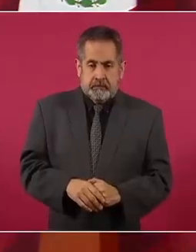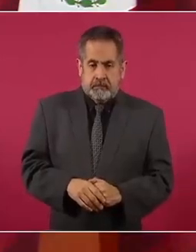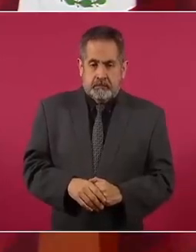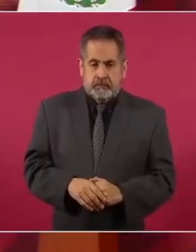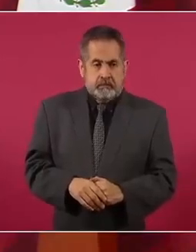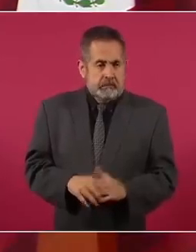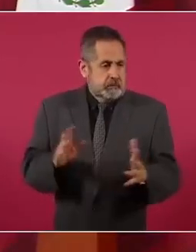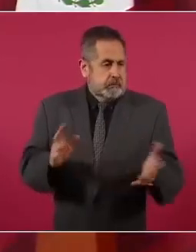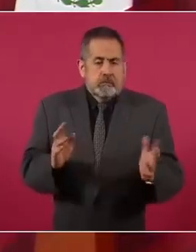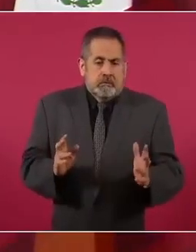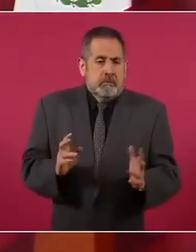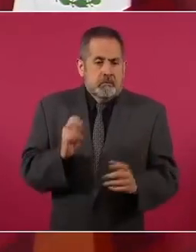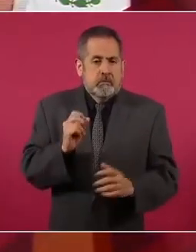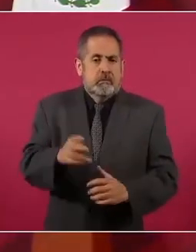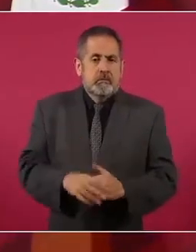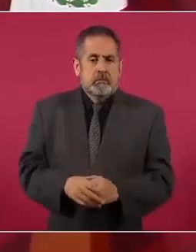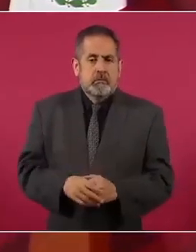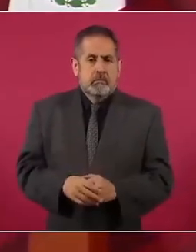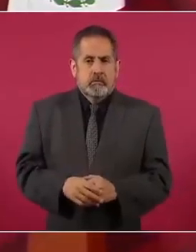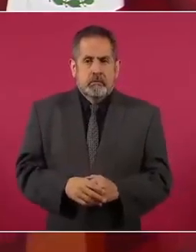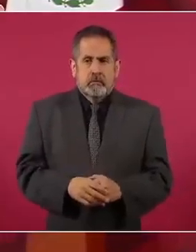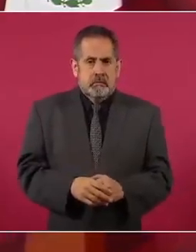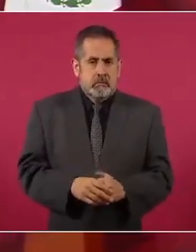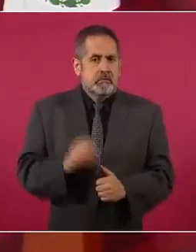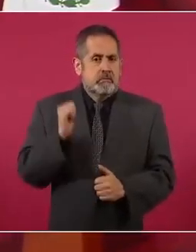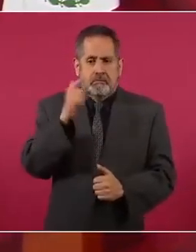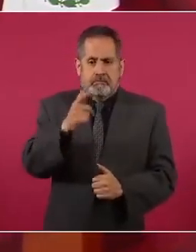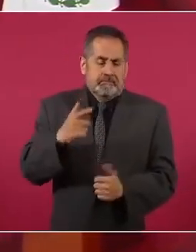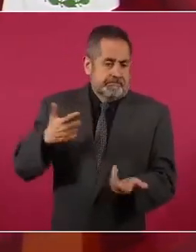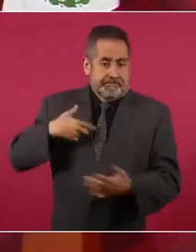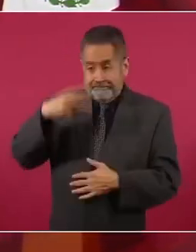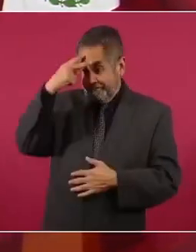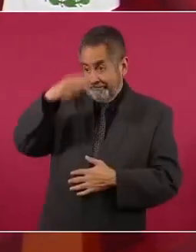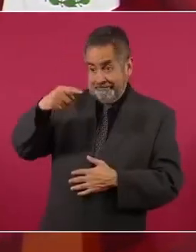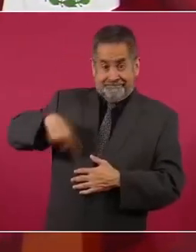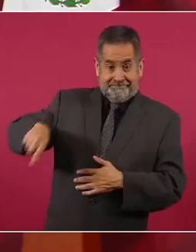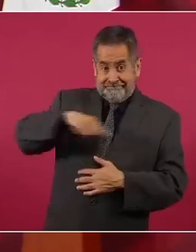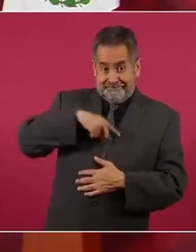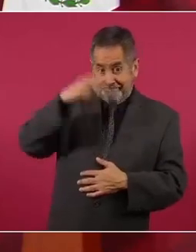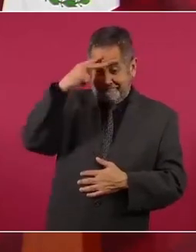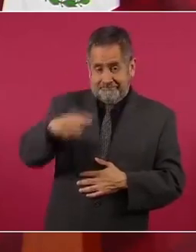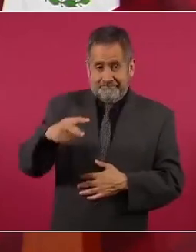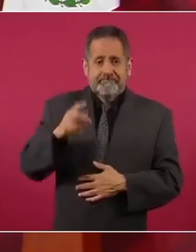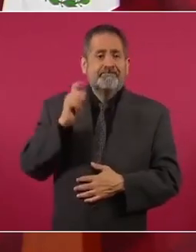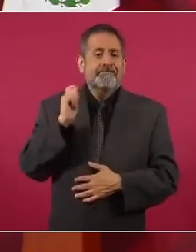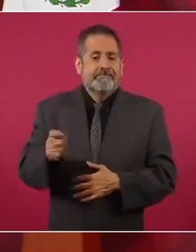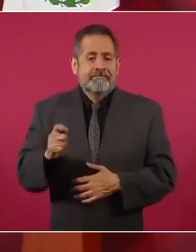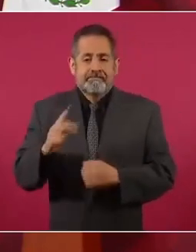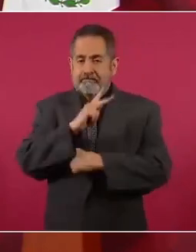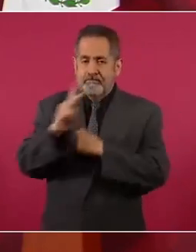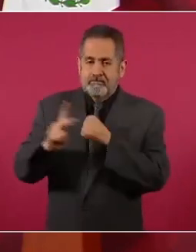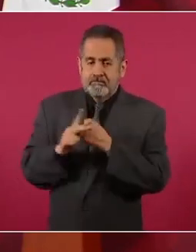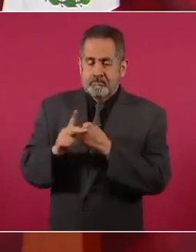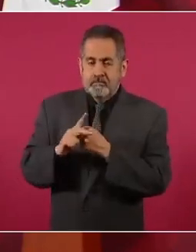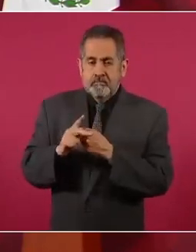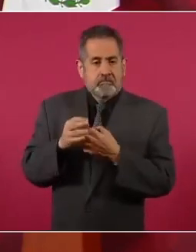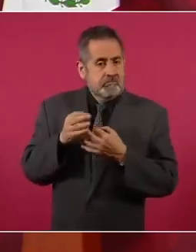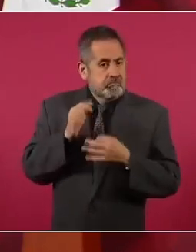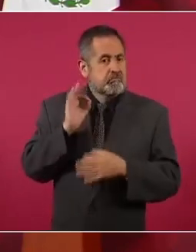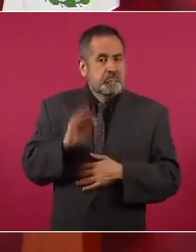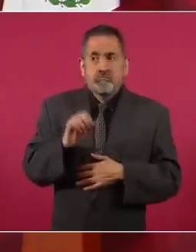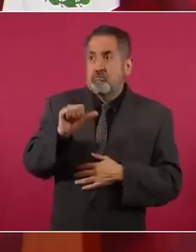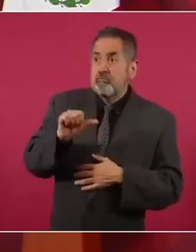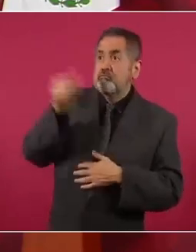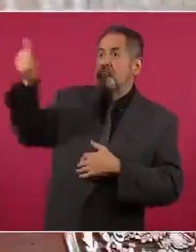Bueno, por algo México es de los países más atractivos para la